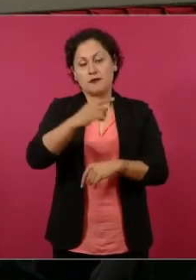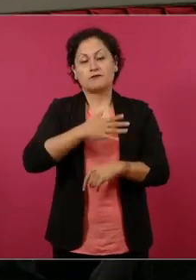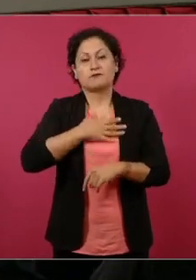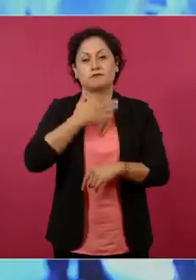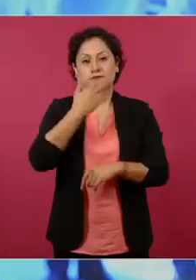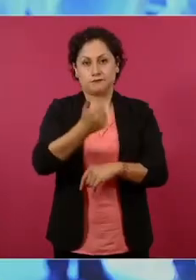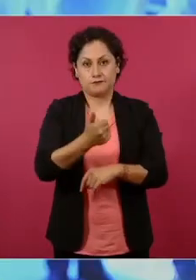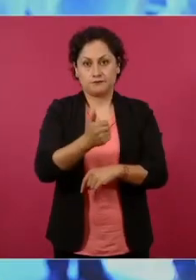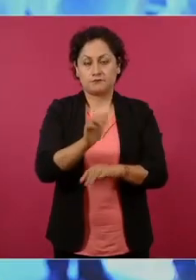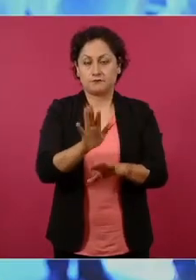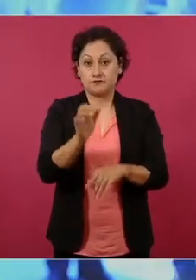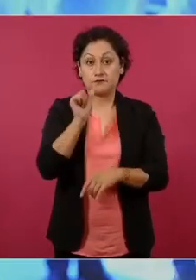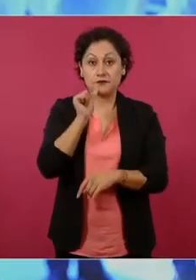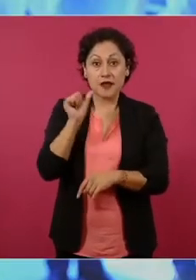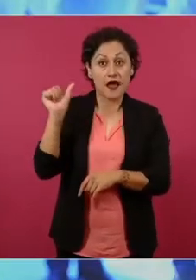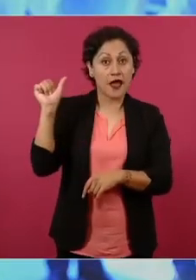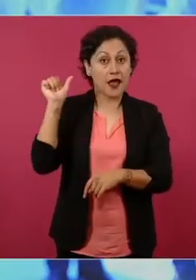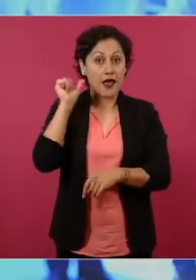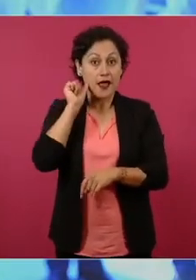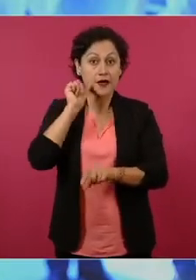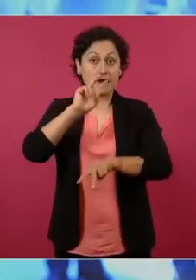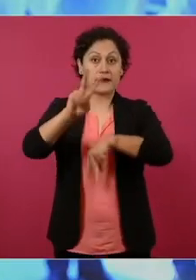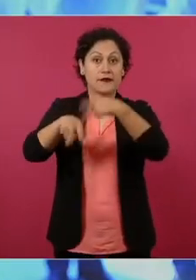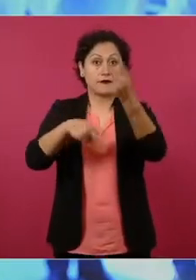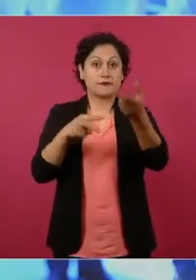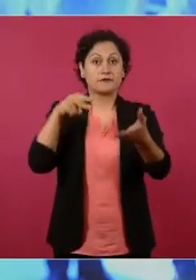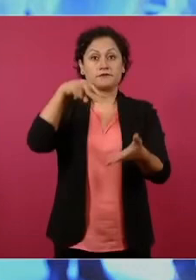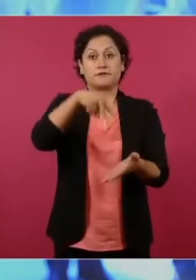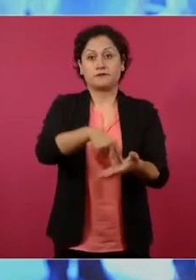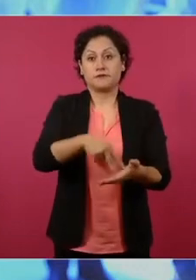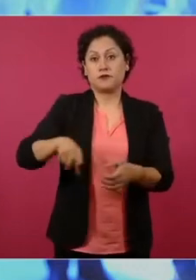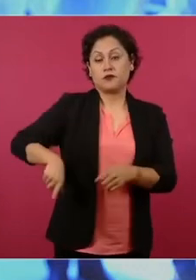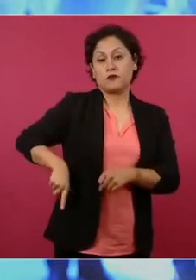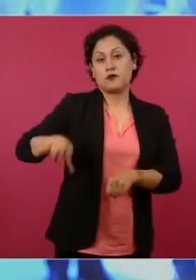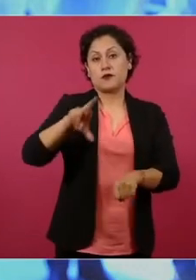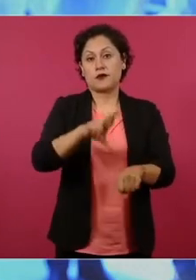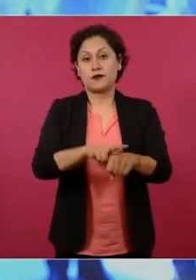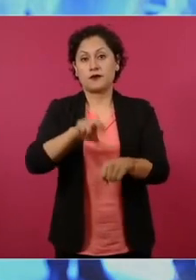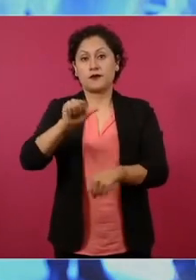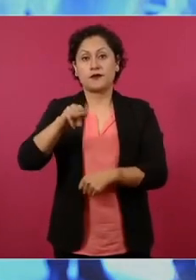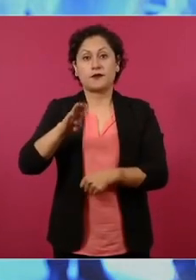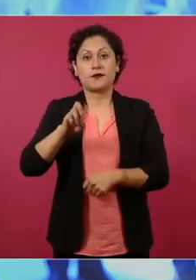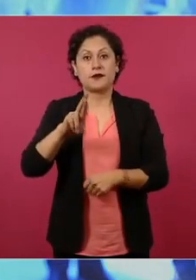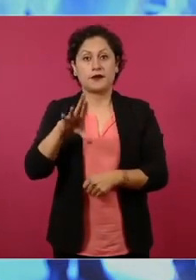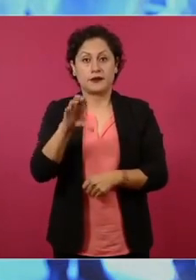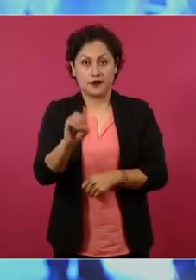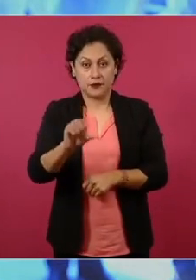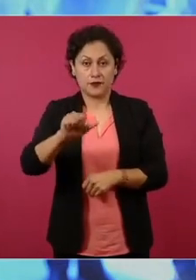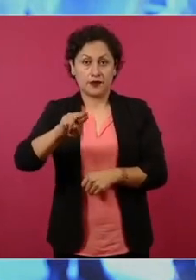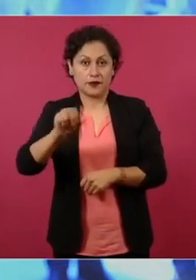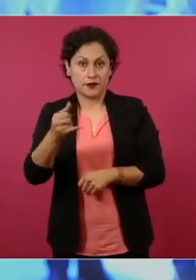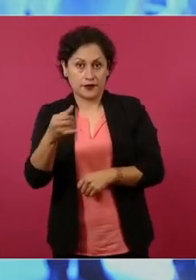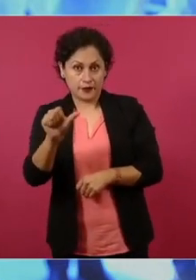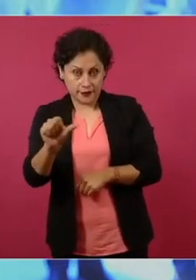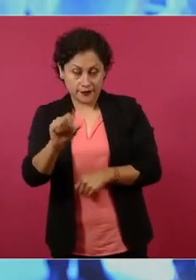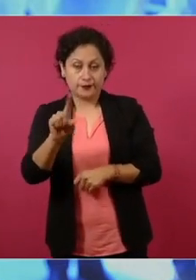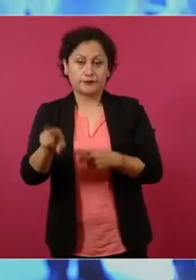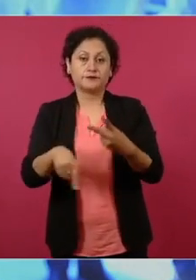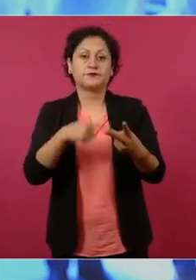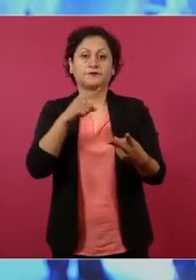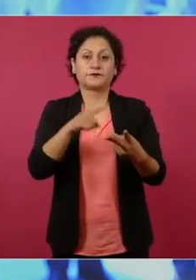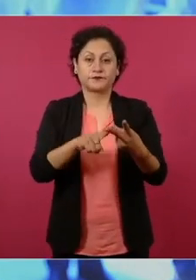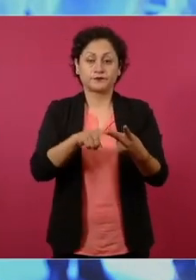Ayer estuvieron presentes el gobernador Américo Villarreal Anaya y la